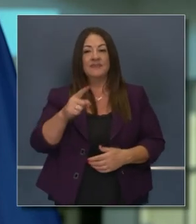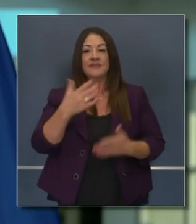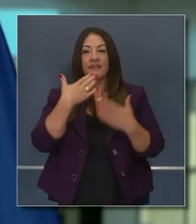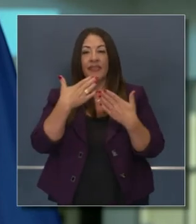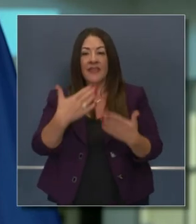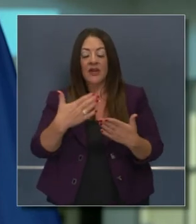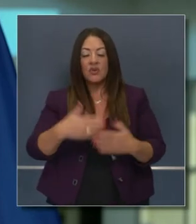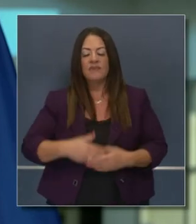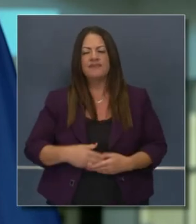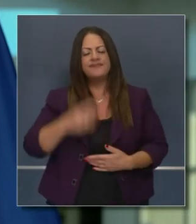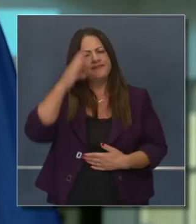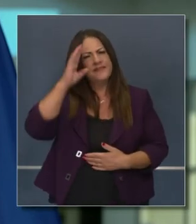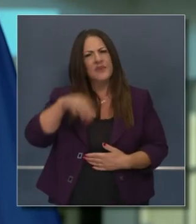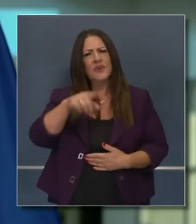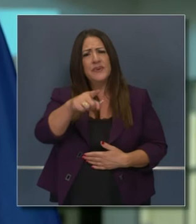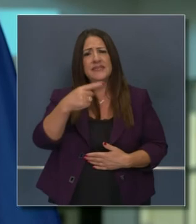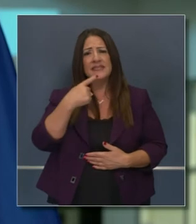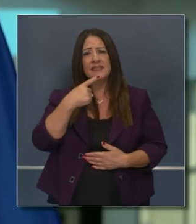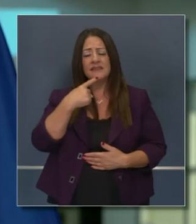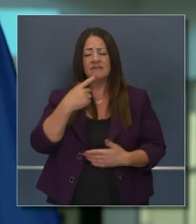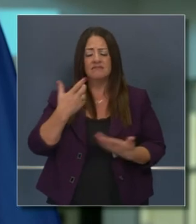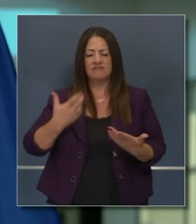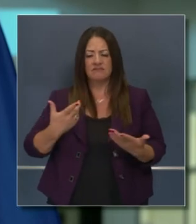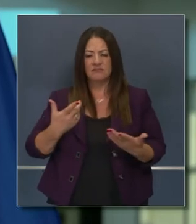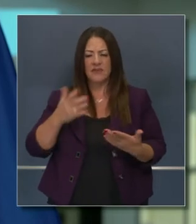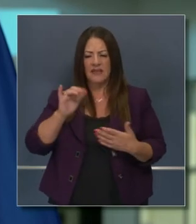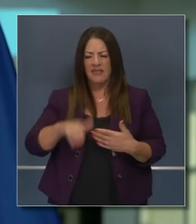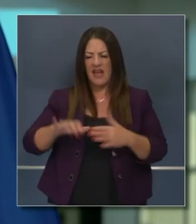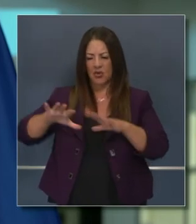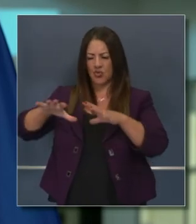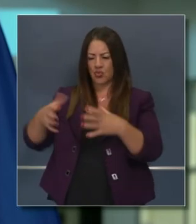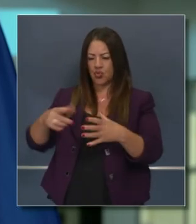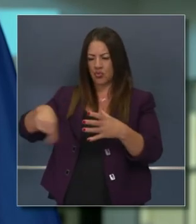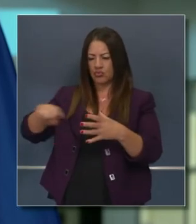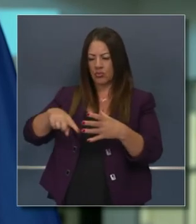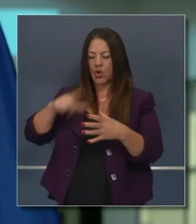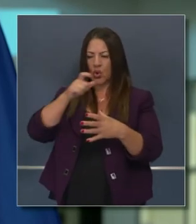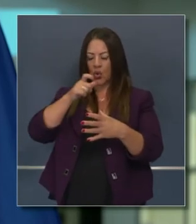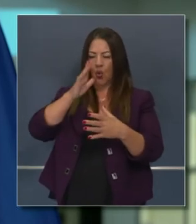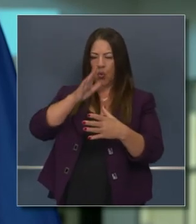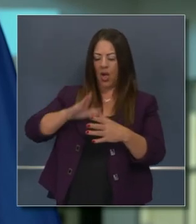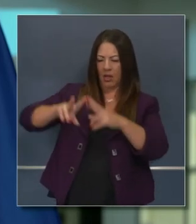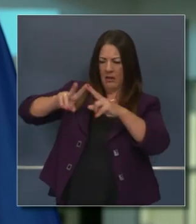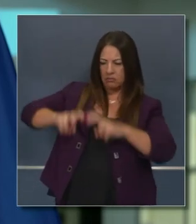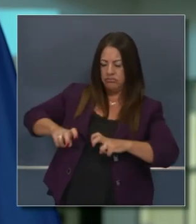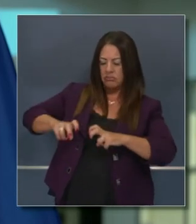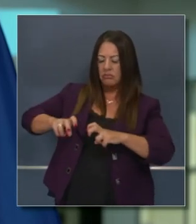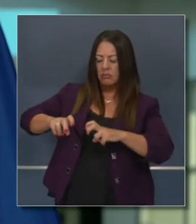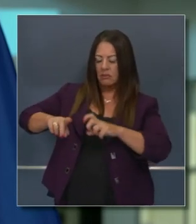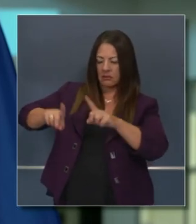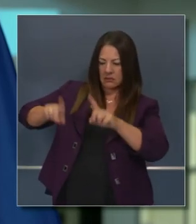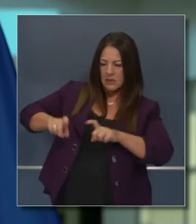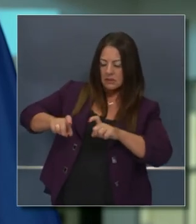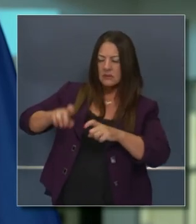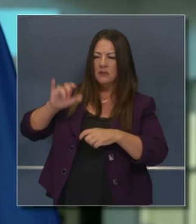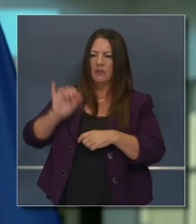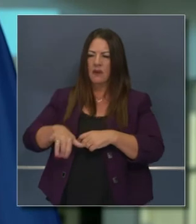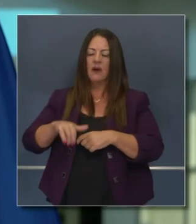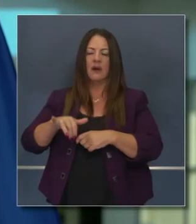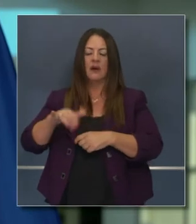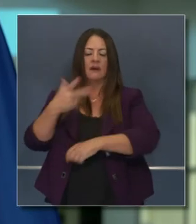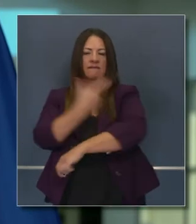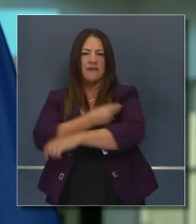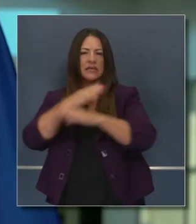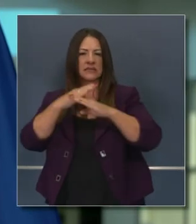Gracias, gobernador. Usted ha dicho que este grupo de asociación contra la